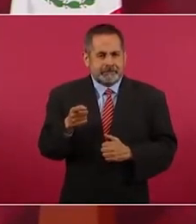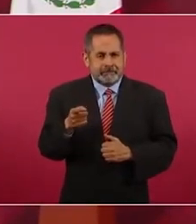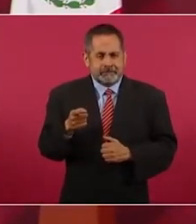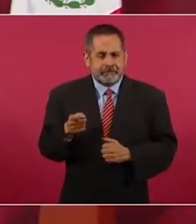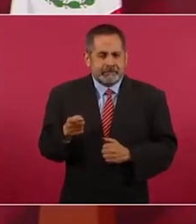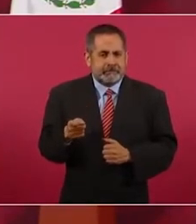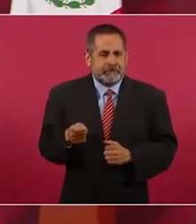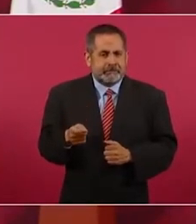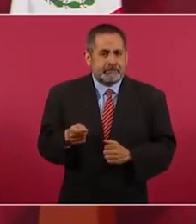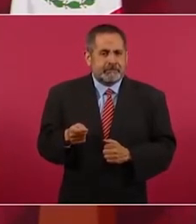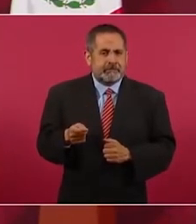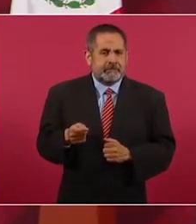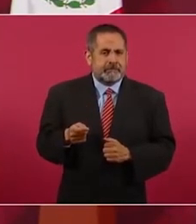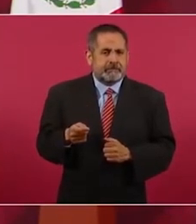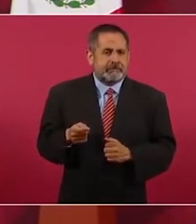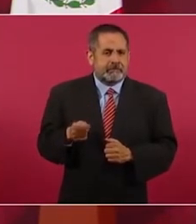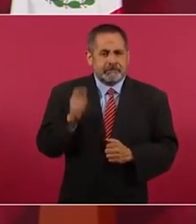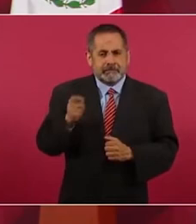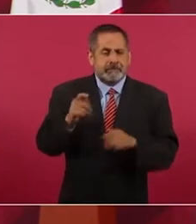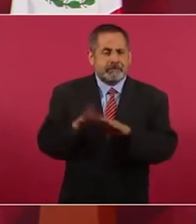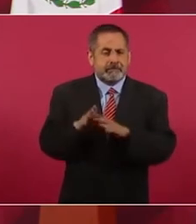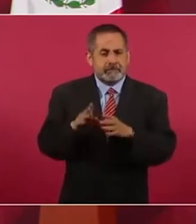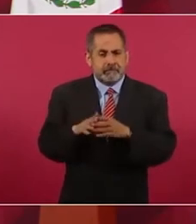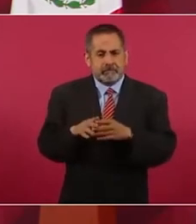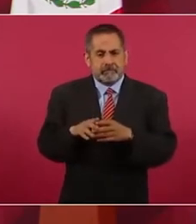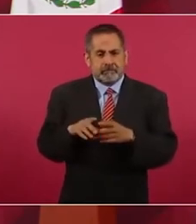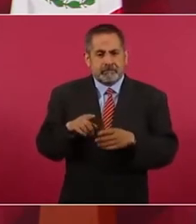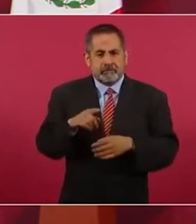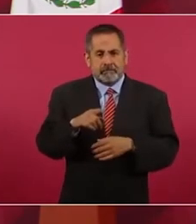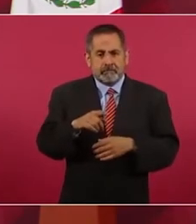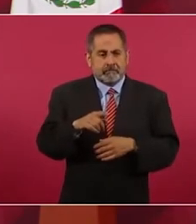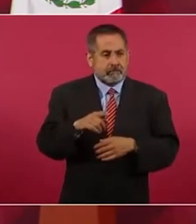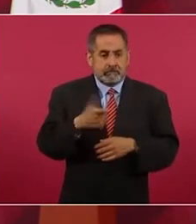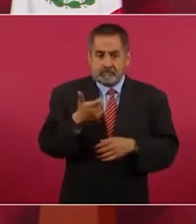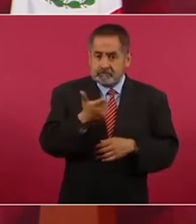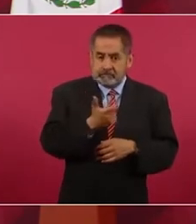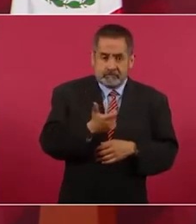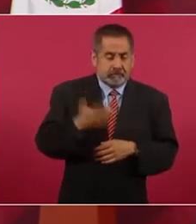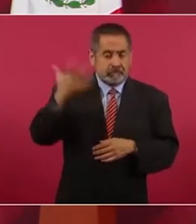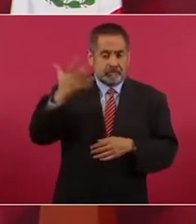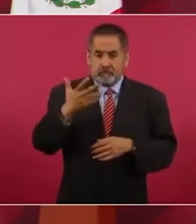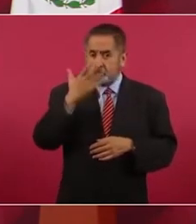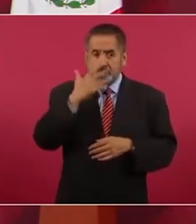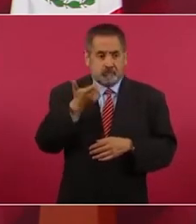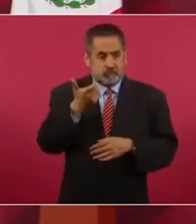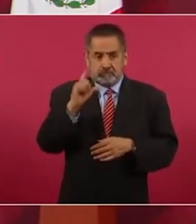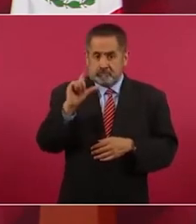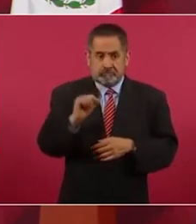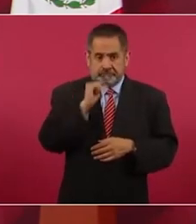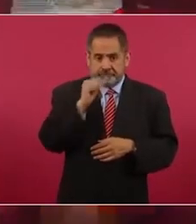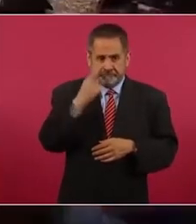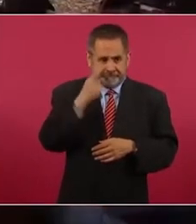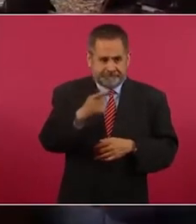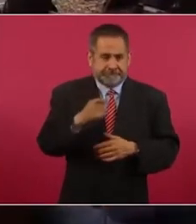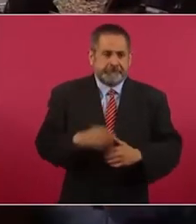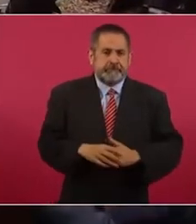donde Se respetan Menos Los precios La ciudad